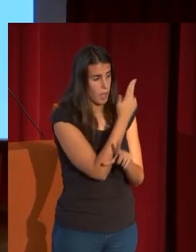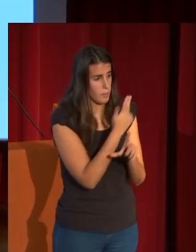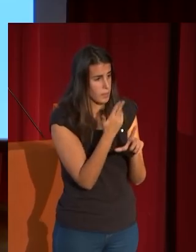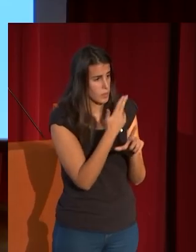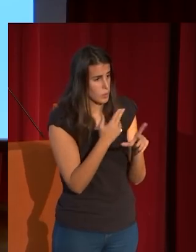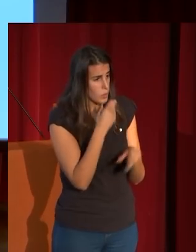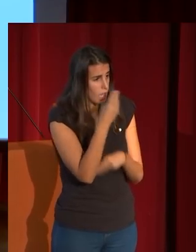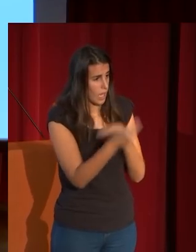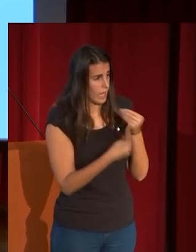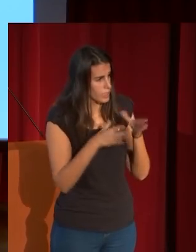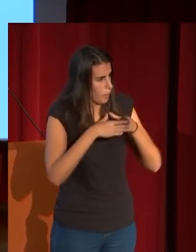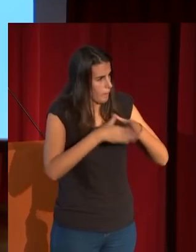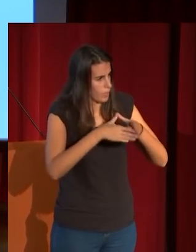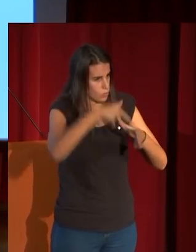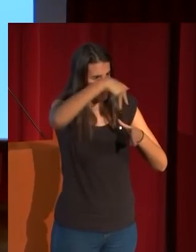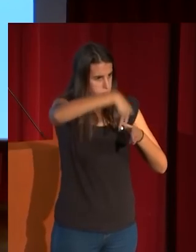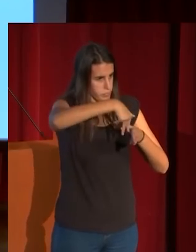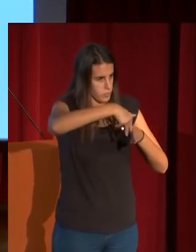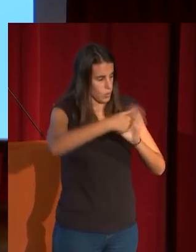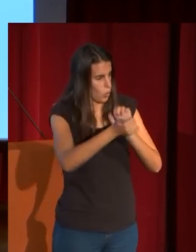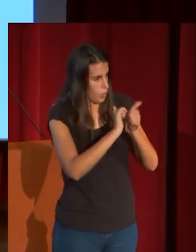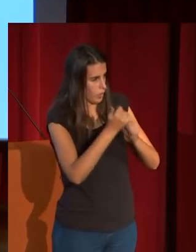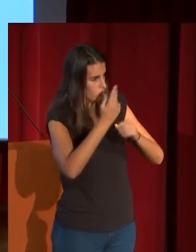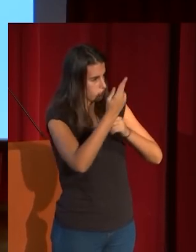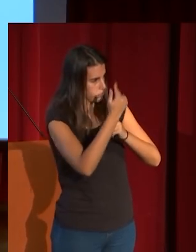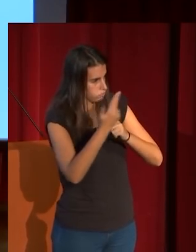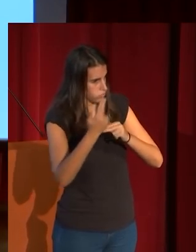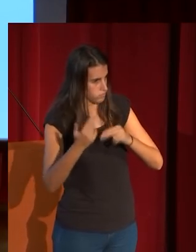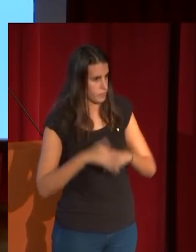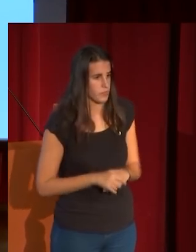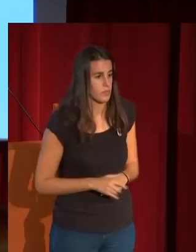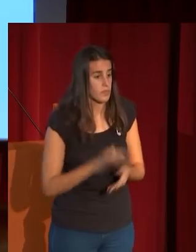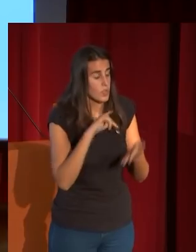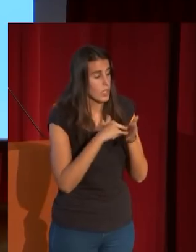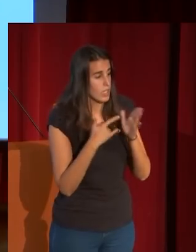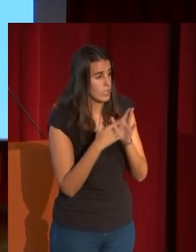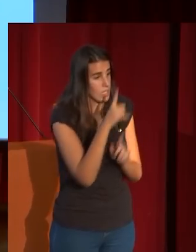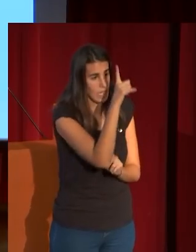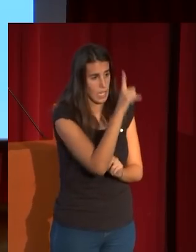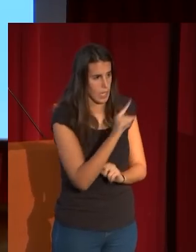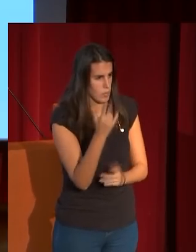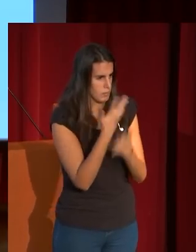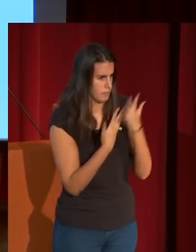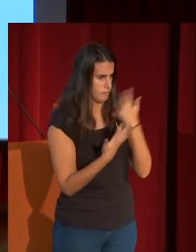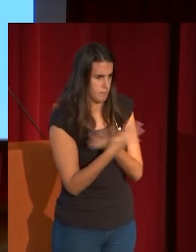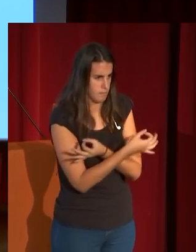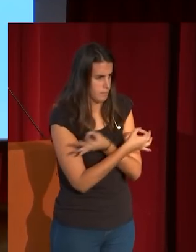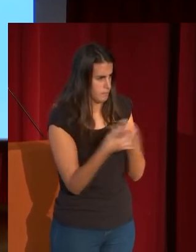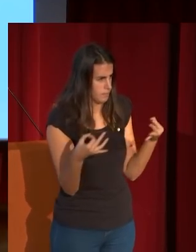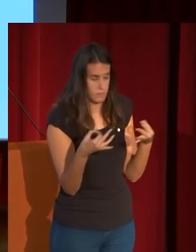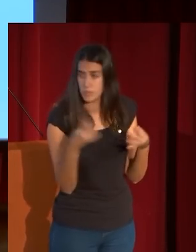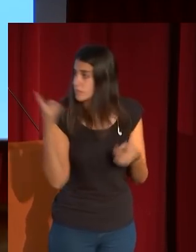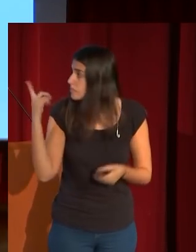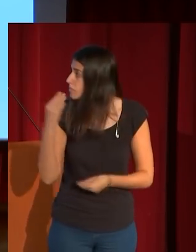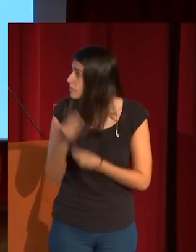desde una embarcación en el mar la estética de lo japonés que complace extraordinariamente a un grupo